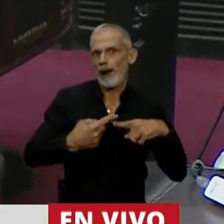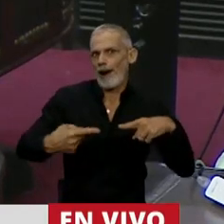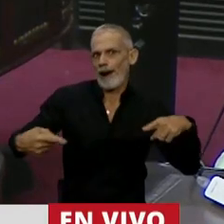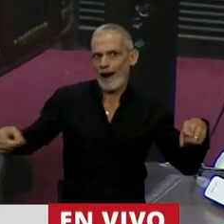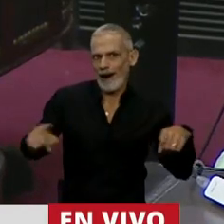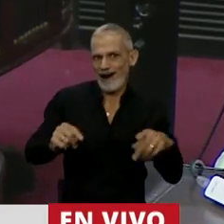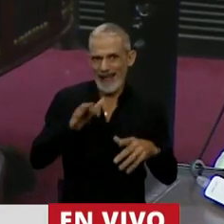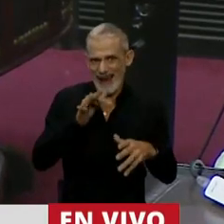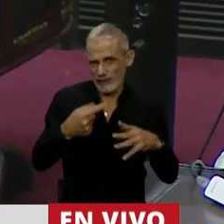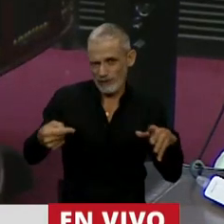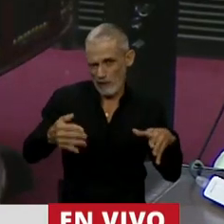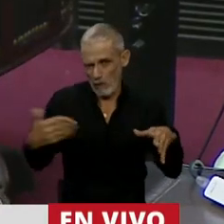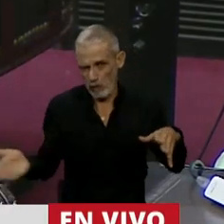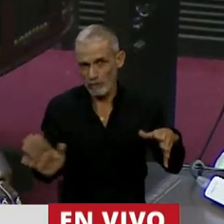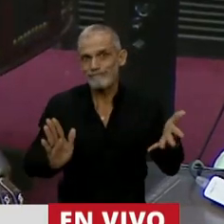obligados.